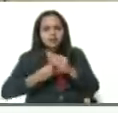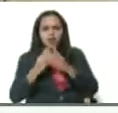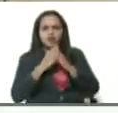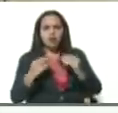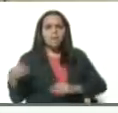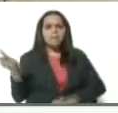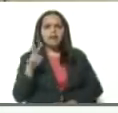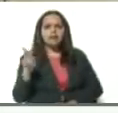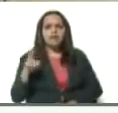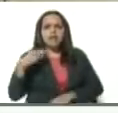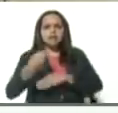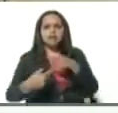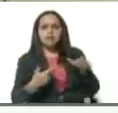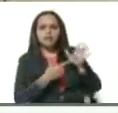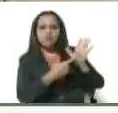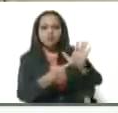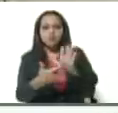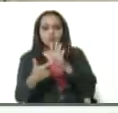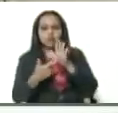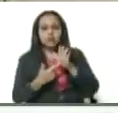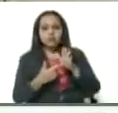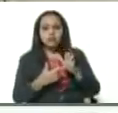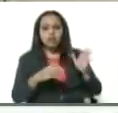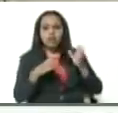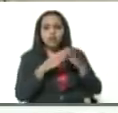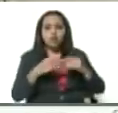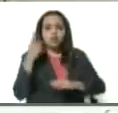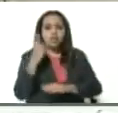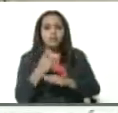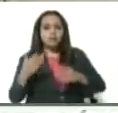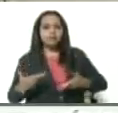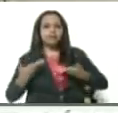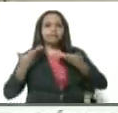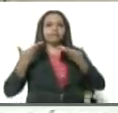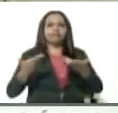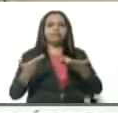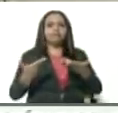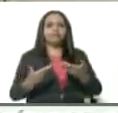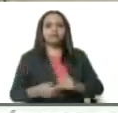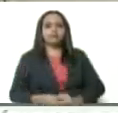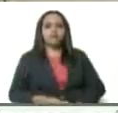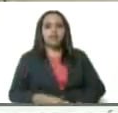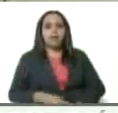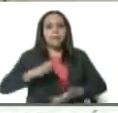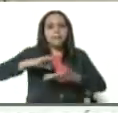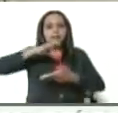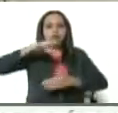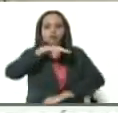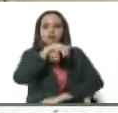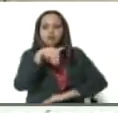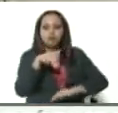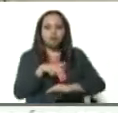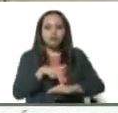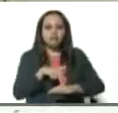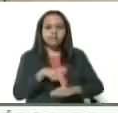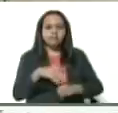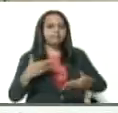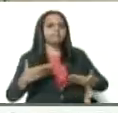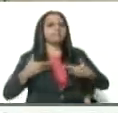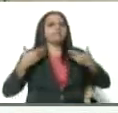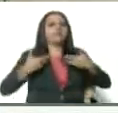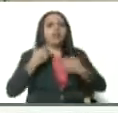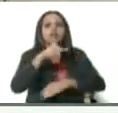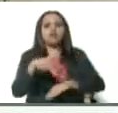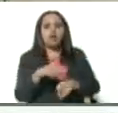Venezuela está dando ejemplos. Y tenemos nosotros que seguir levantando el espíritu nacional, el ánimo nacional,